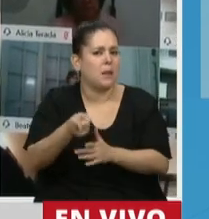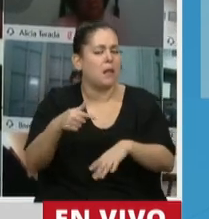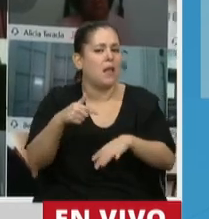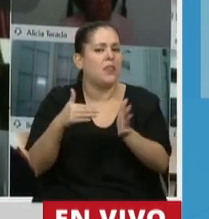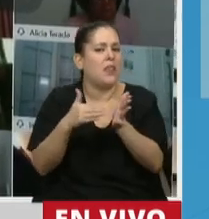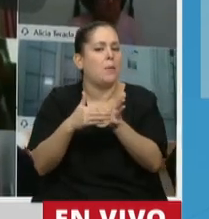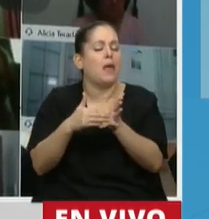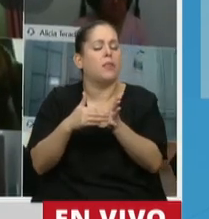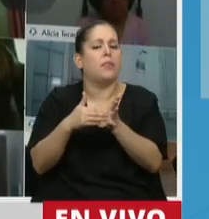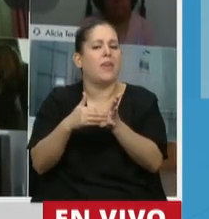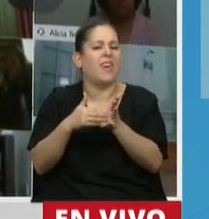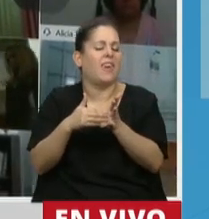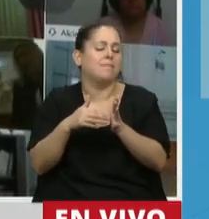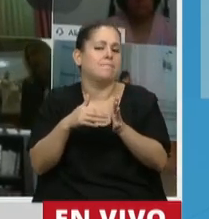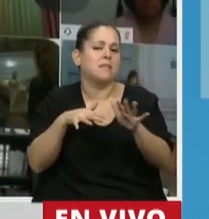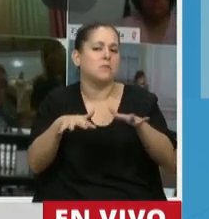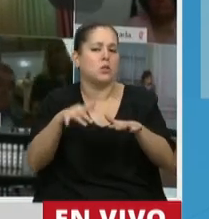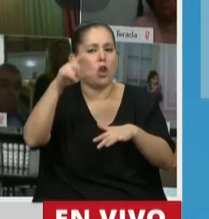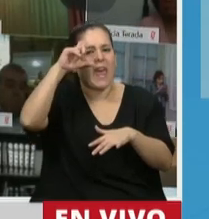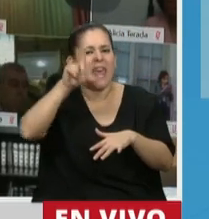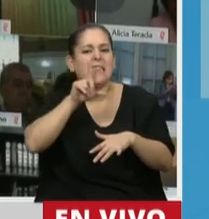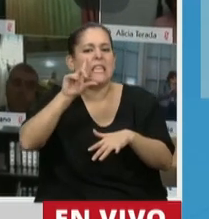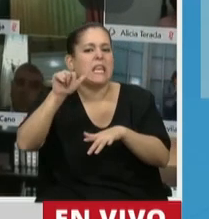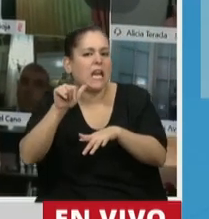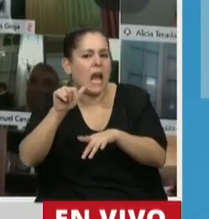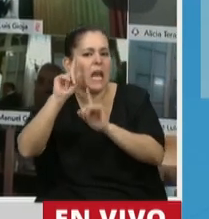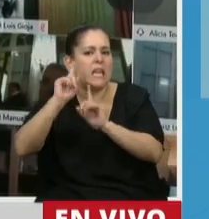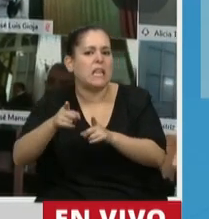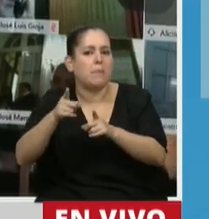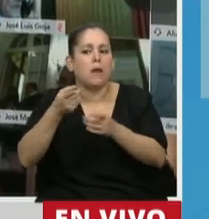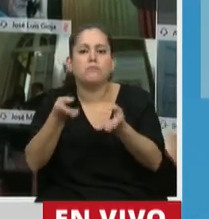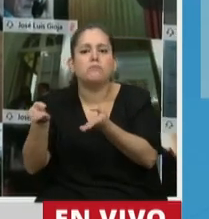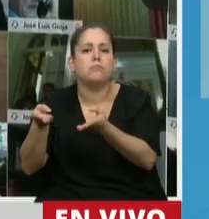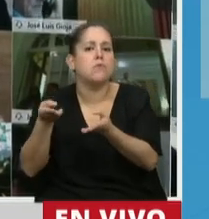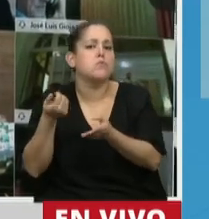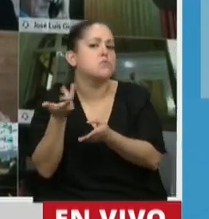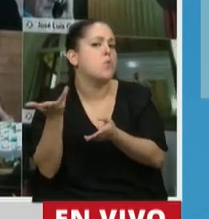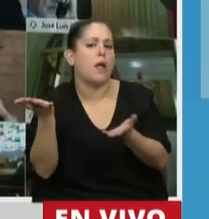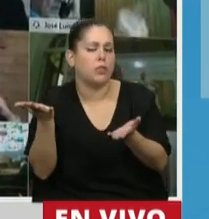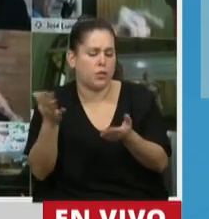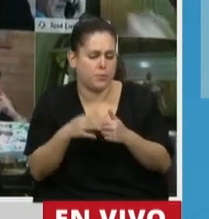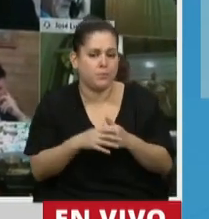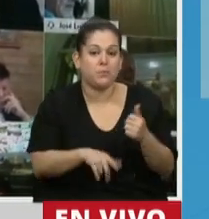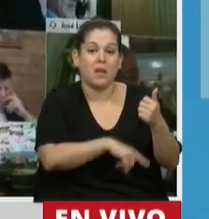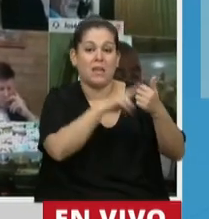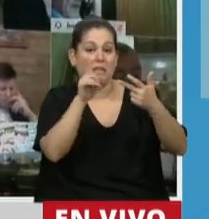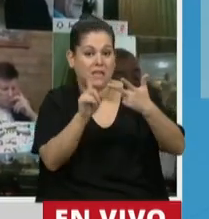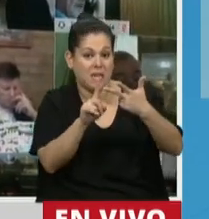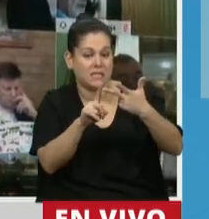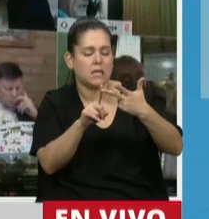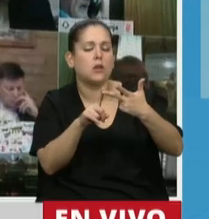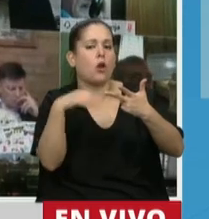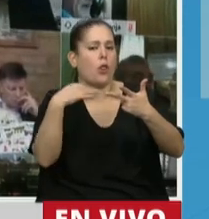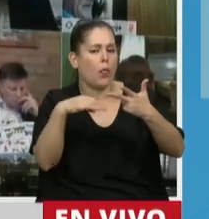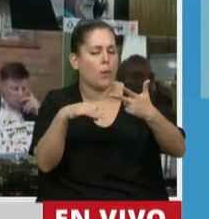ética y los beneficios de su provisión. Y en tercer lugar, presentar aspectos